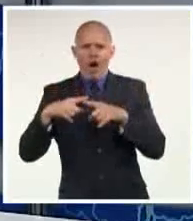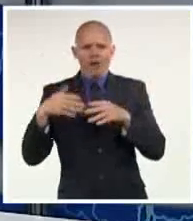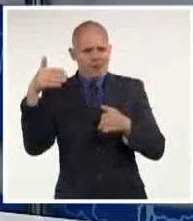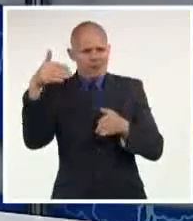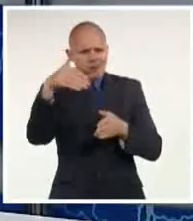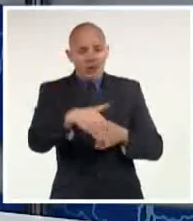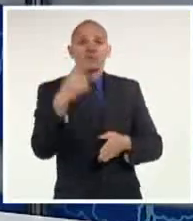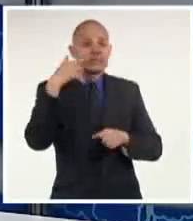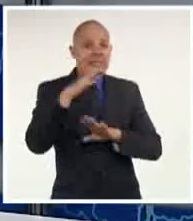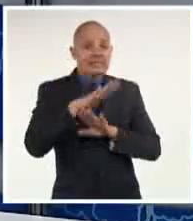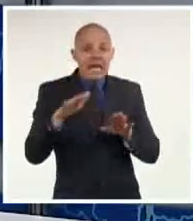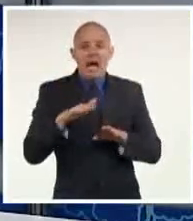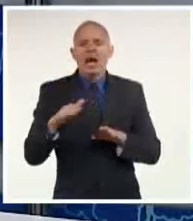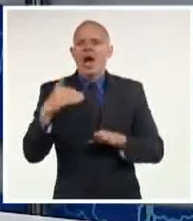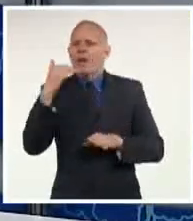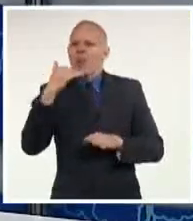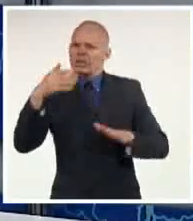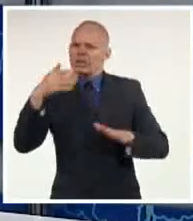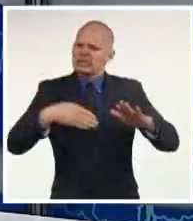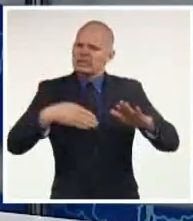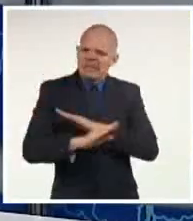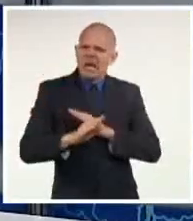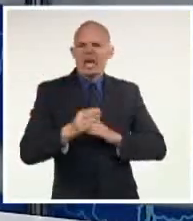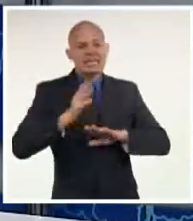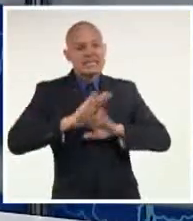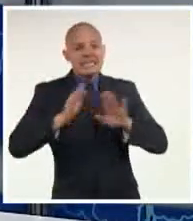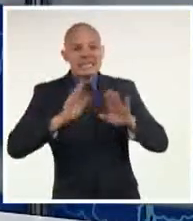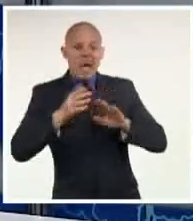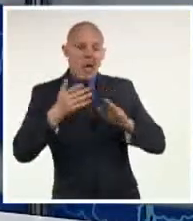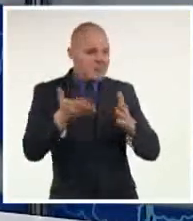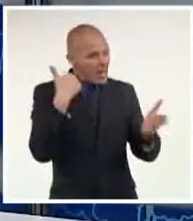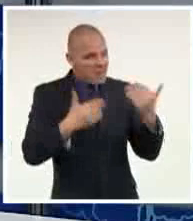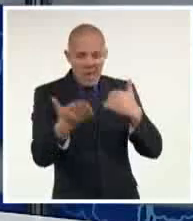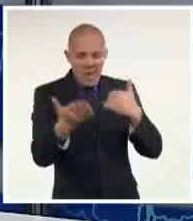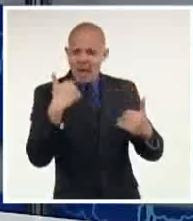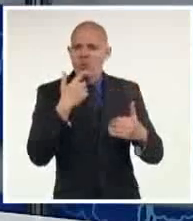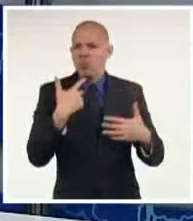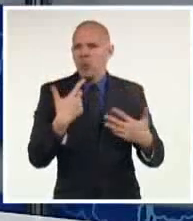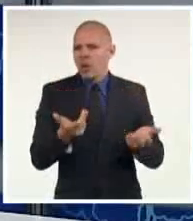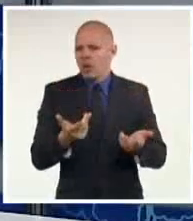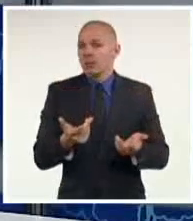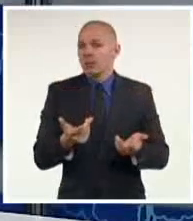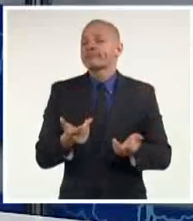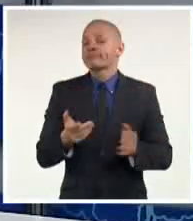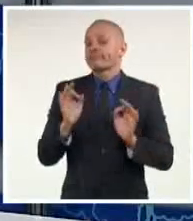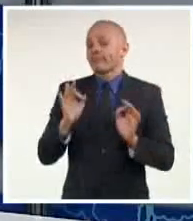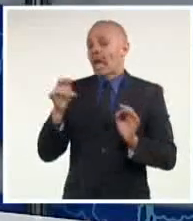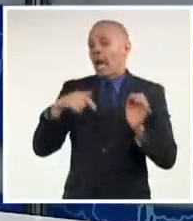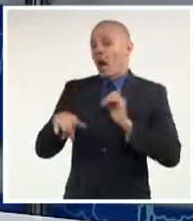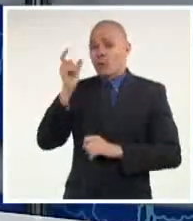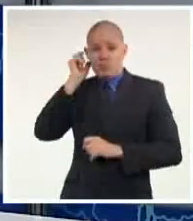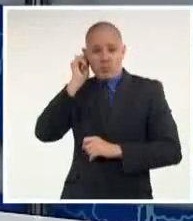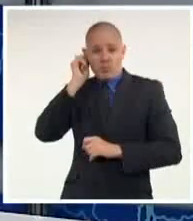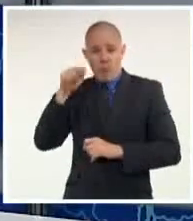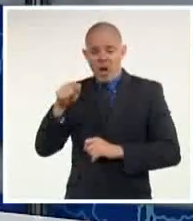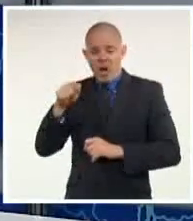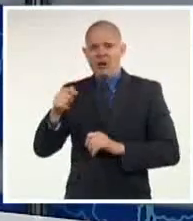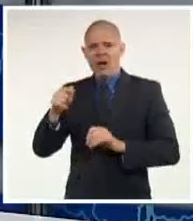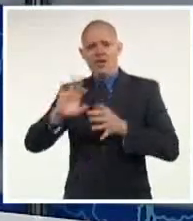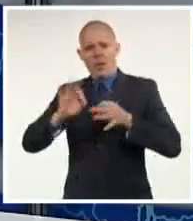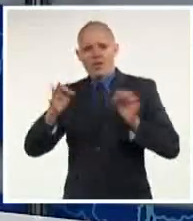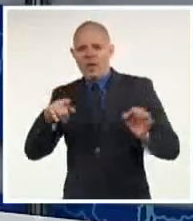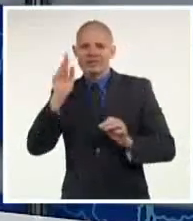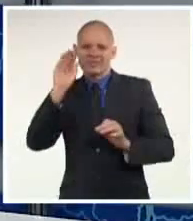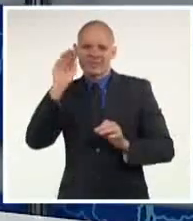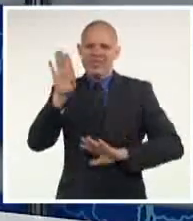a las protestas contra el gobierno de la presidenta Dina Boluarte. De acuerdo con Telesur, la Coordinadora Nacional de Derechos Humanos de